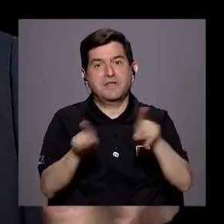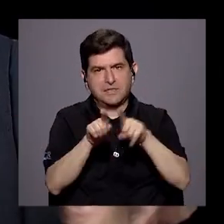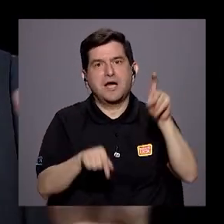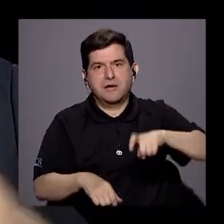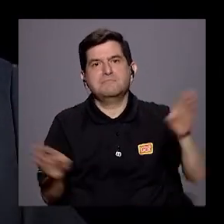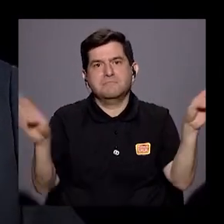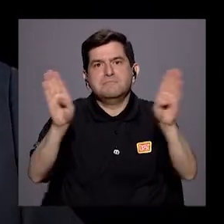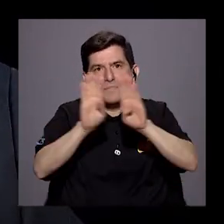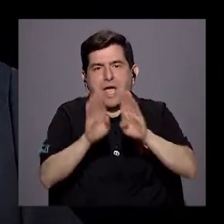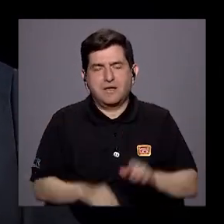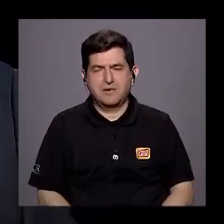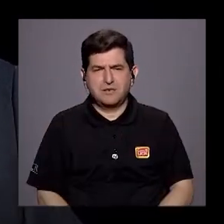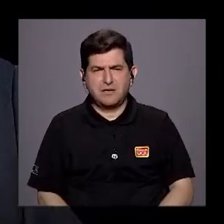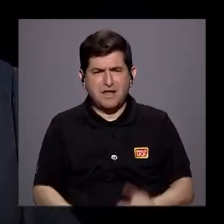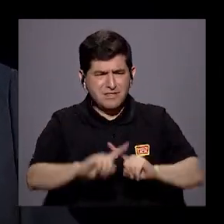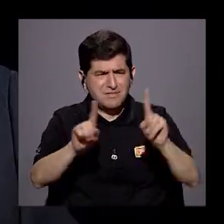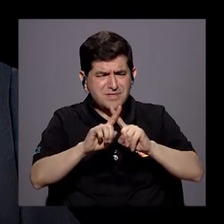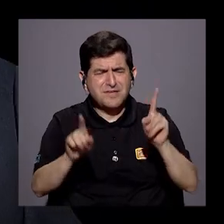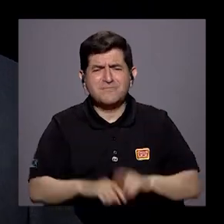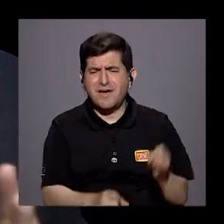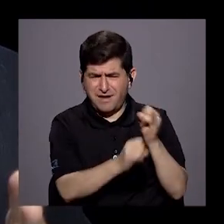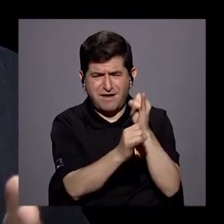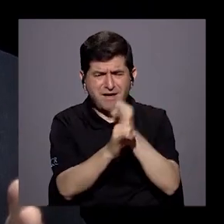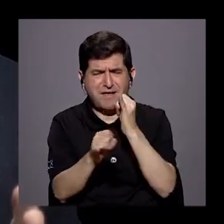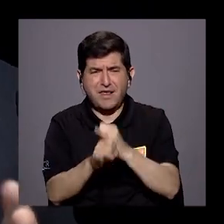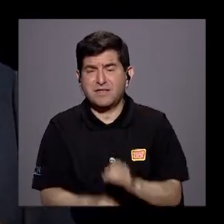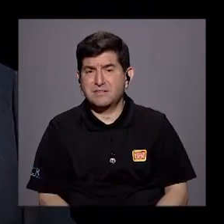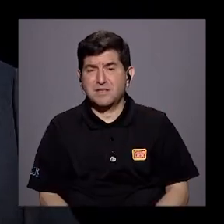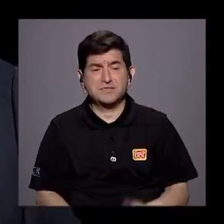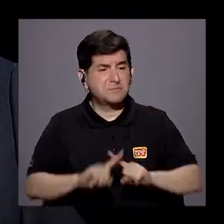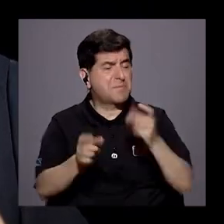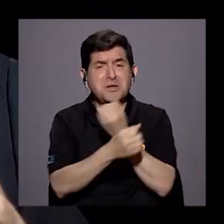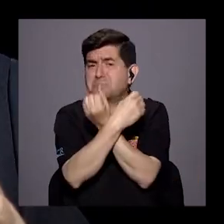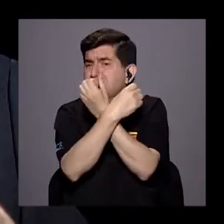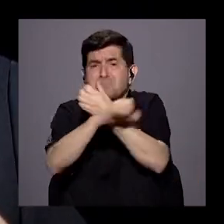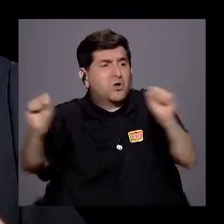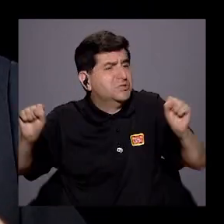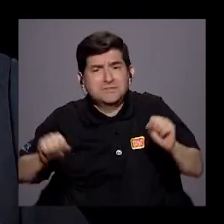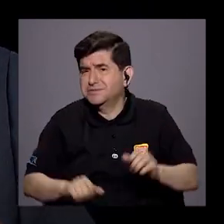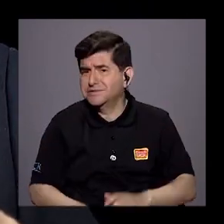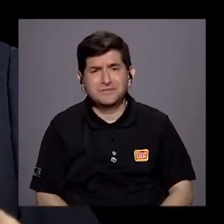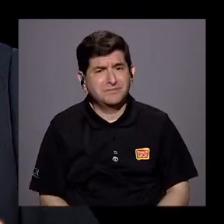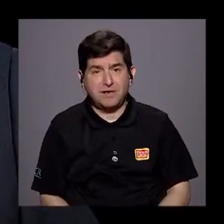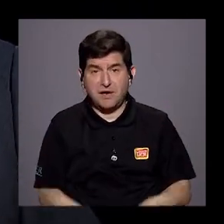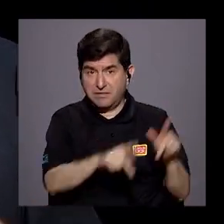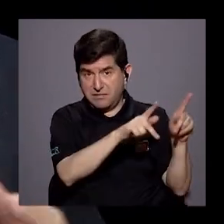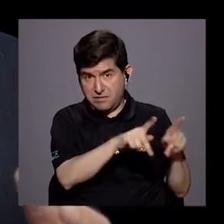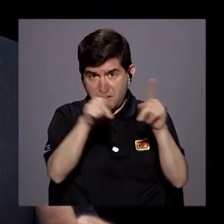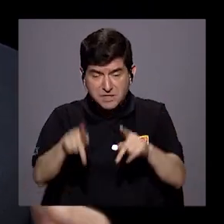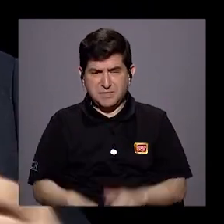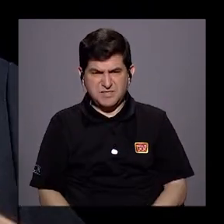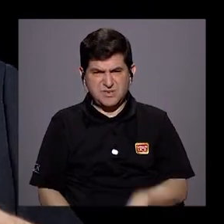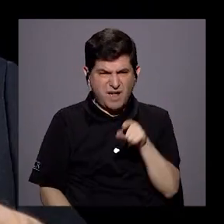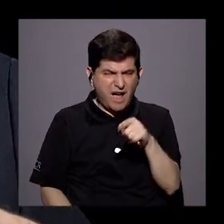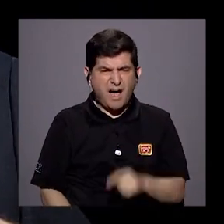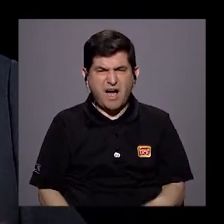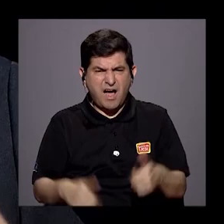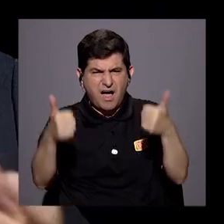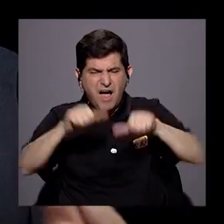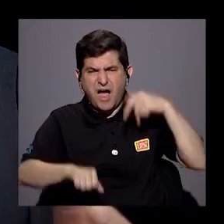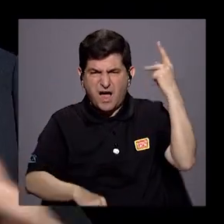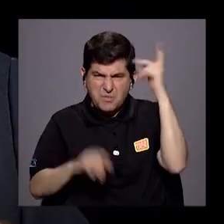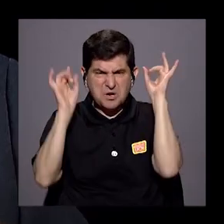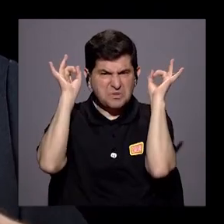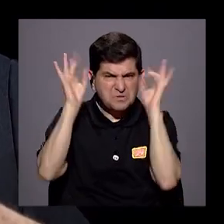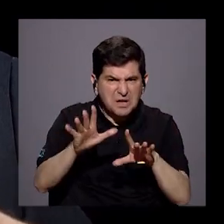pero había varias instituciones que estaban con de plaza ahí. Fue imposible porque la gente satanizó los pactos políticos,